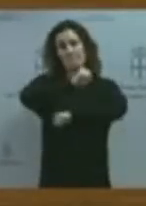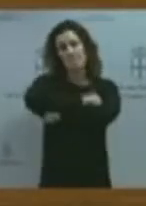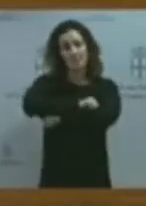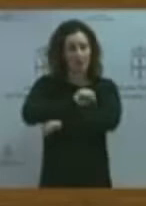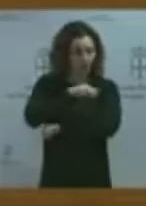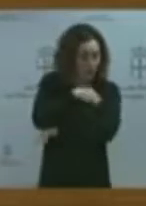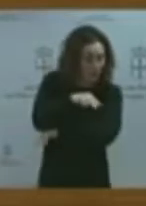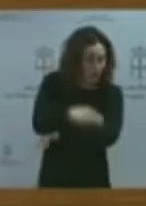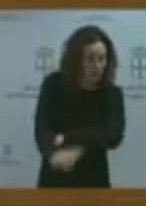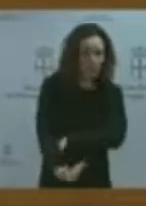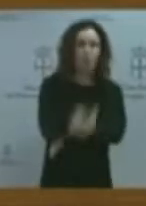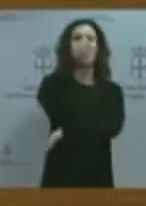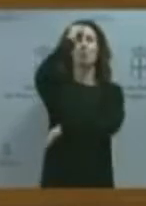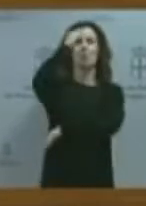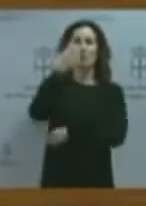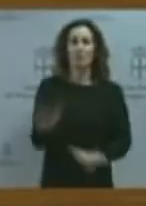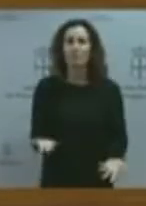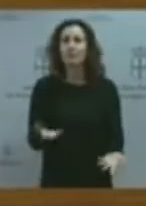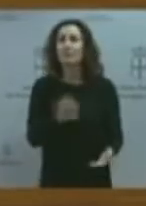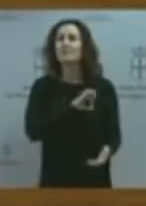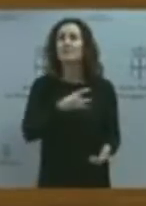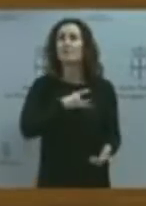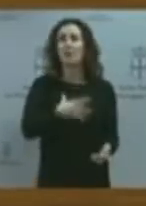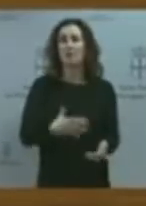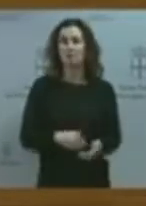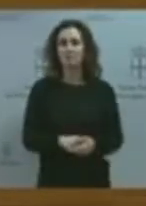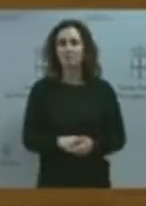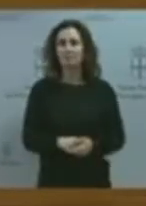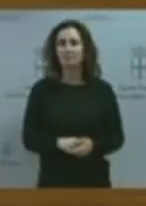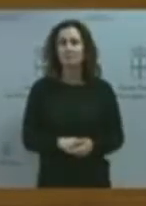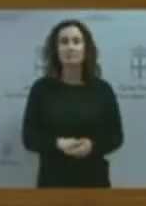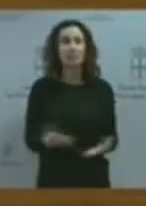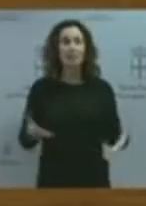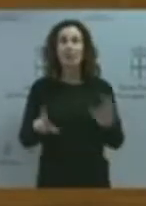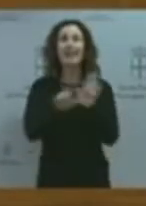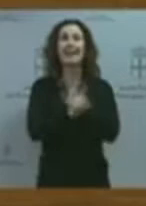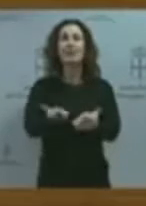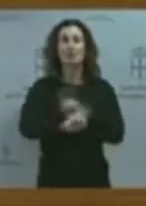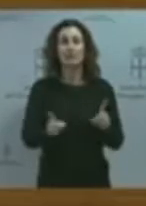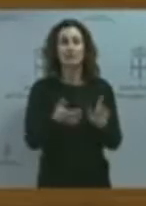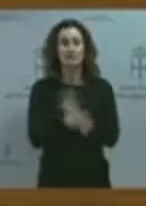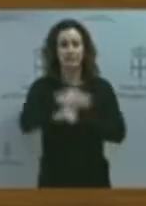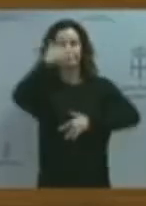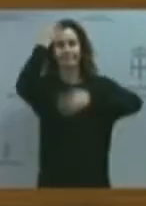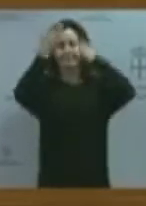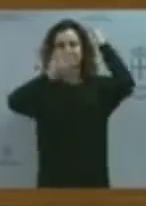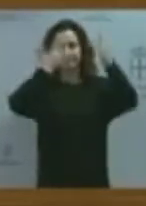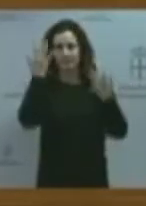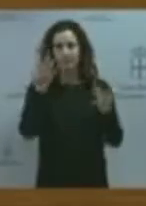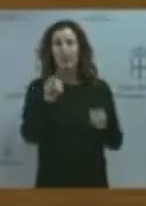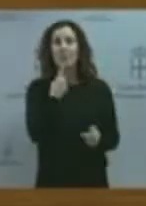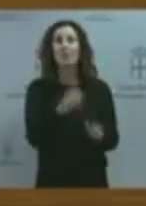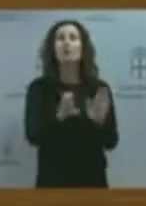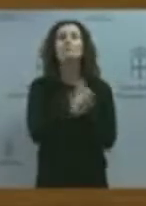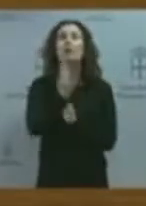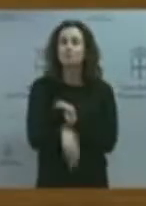Blanco, su proposición de ley, no de ley, es un delirio. Ustedes dicen ser constitucionalistas. Como decía nuestro diputado